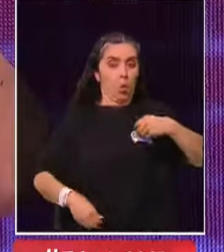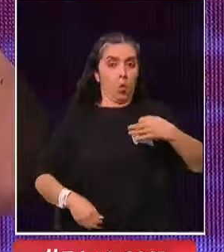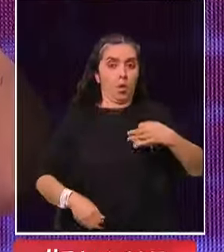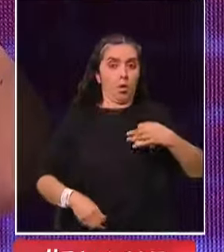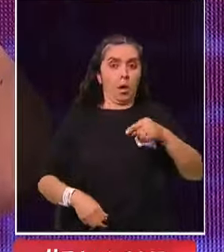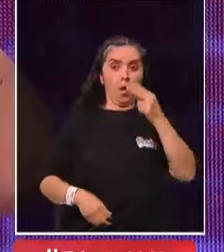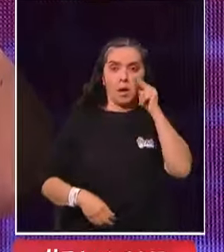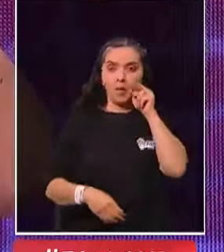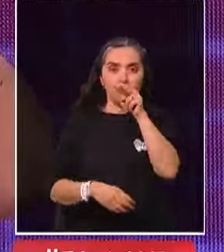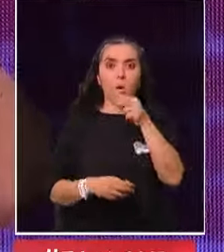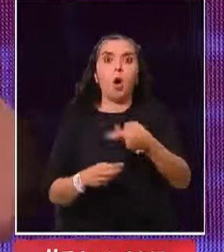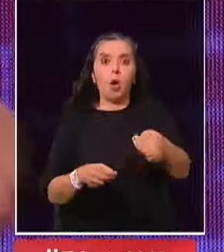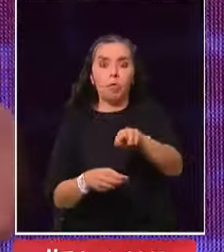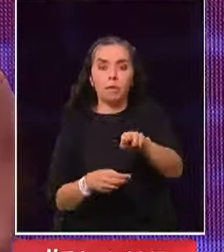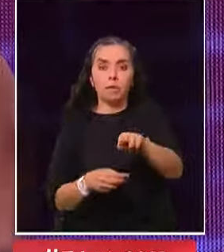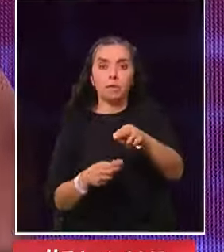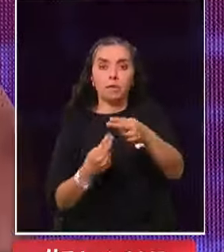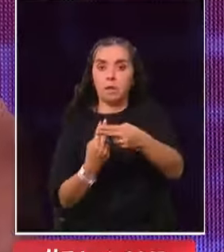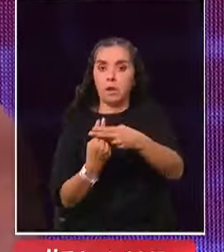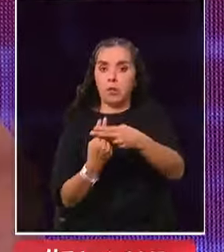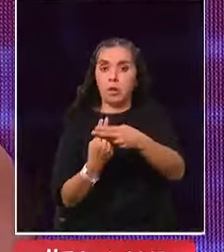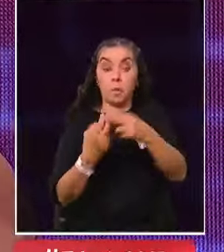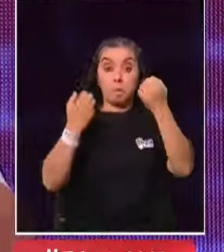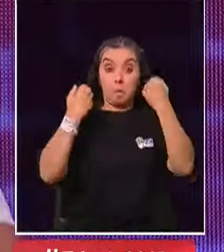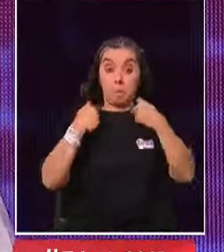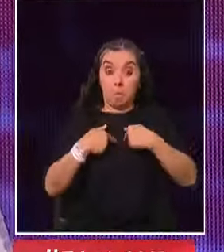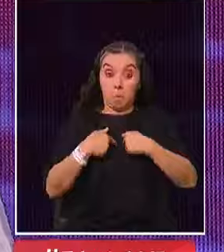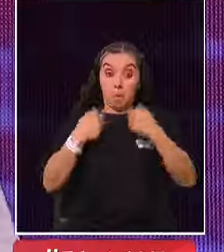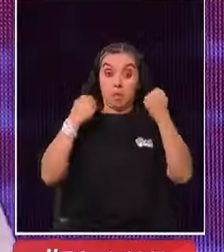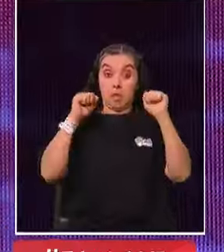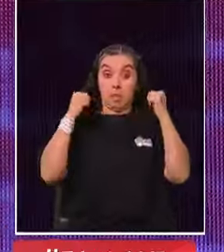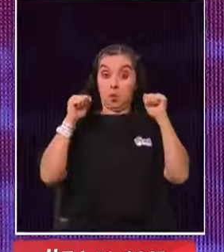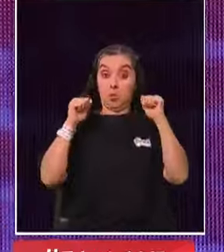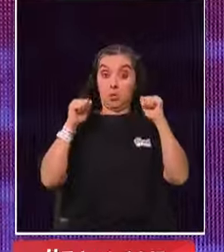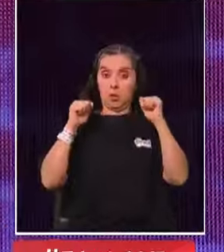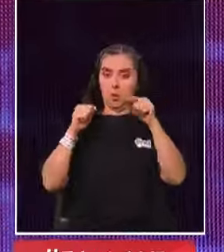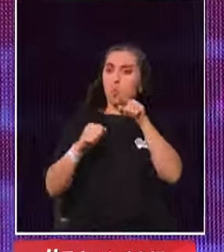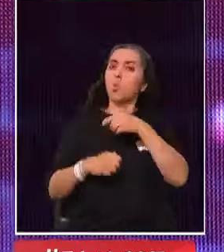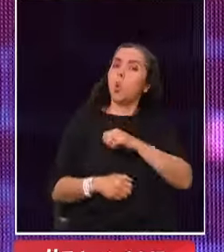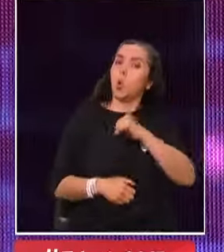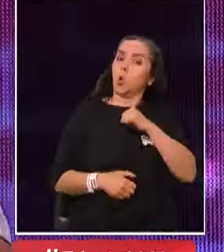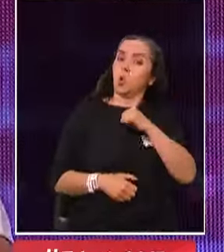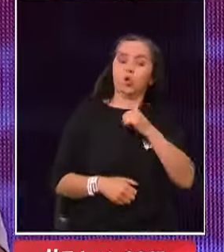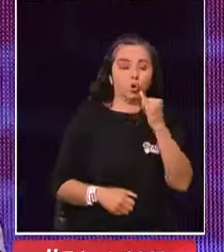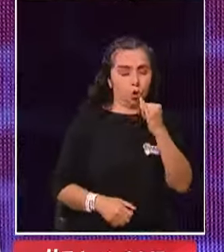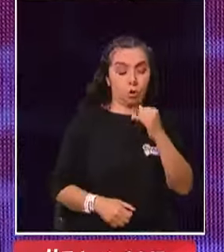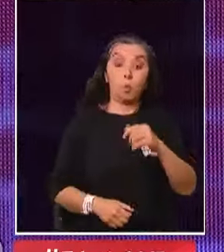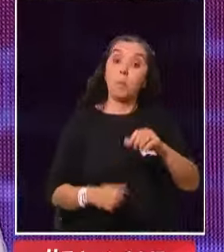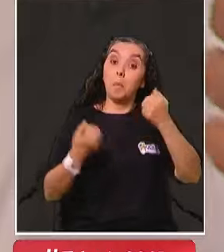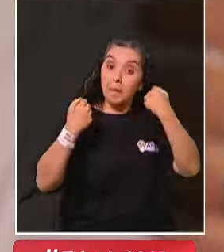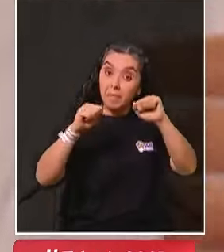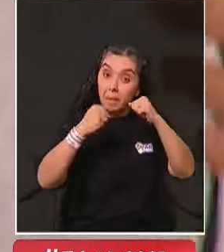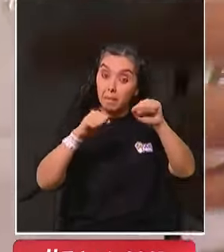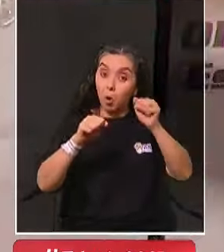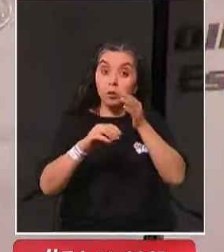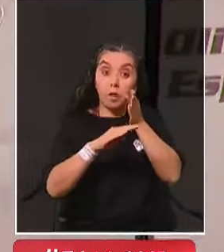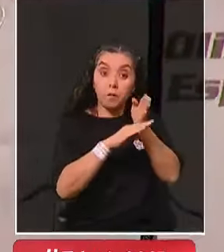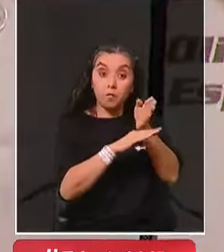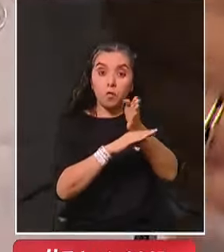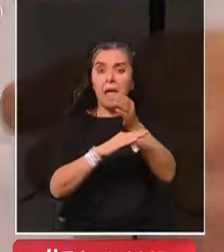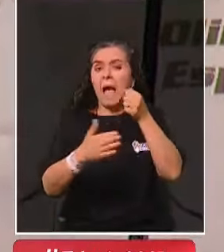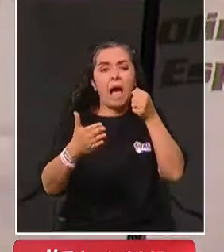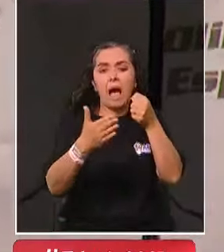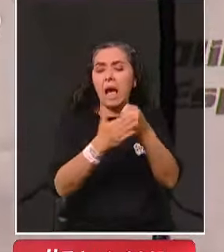en 2021, que ya, bueno, por mi deporte... ¿Te sientes orgulloso? Totalmente, totalmente. A mí por mi deporte me tocó atenderme mucho por